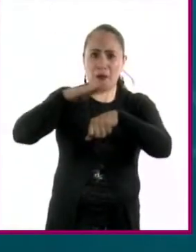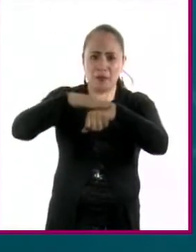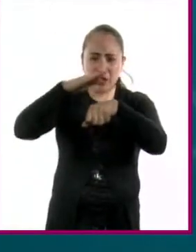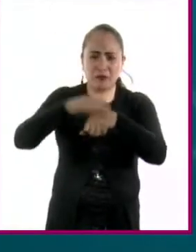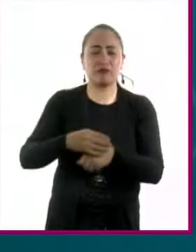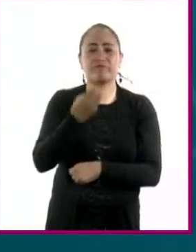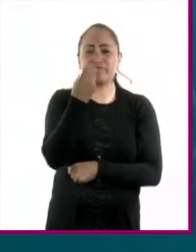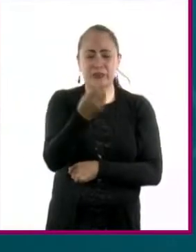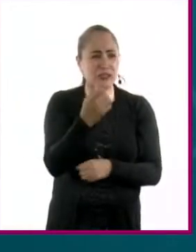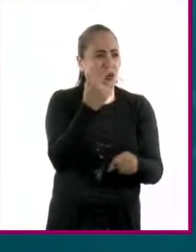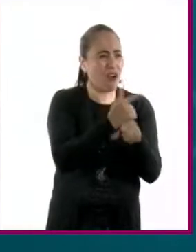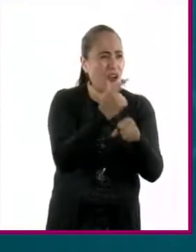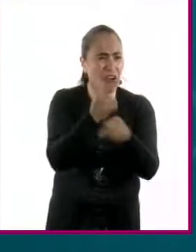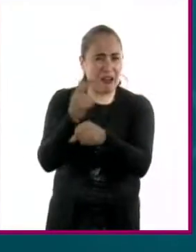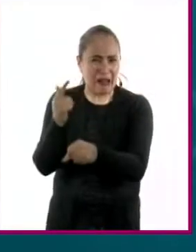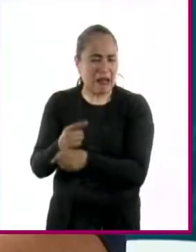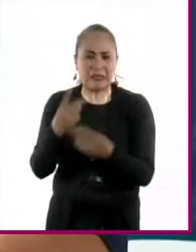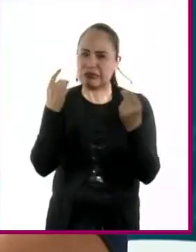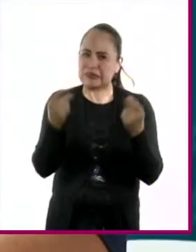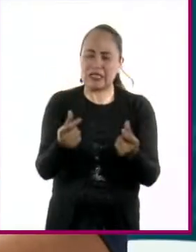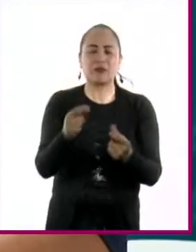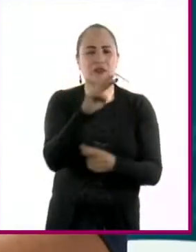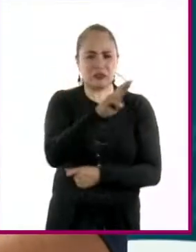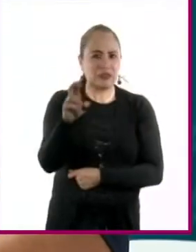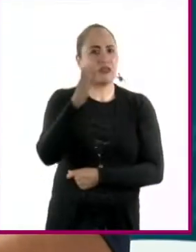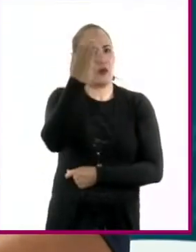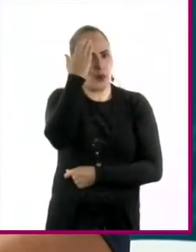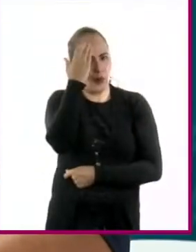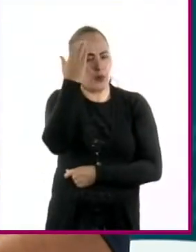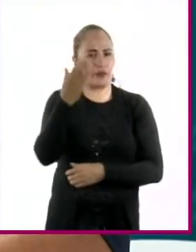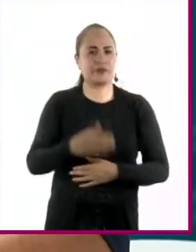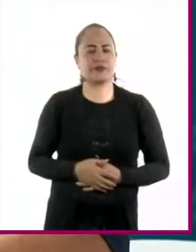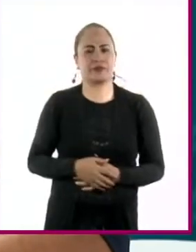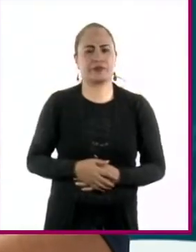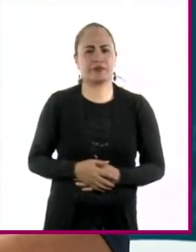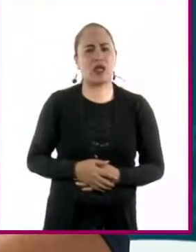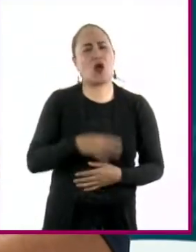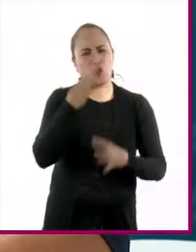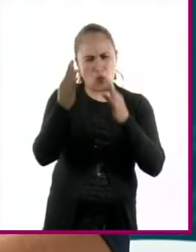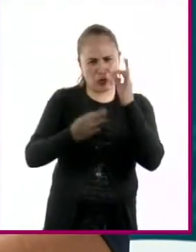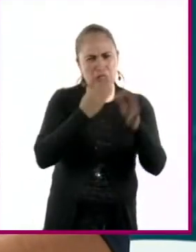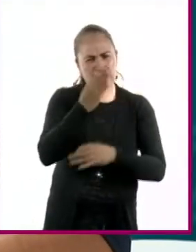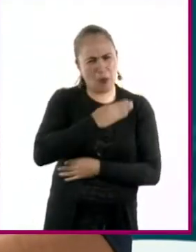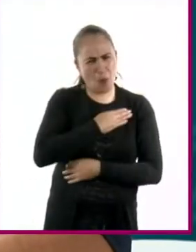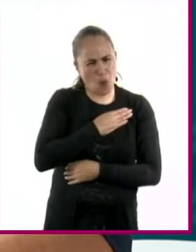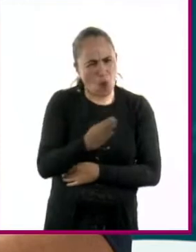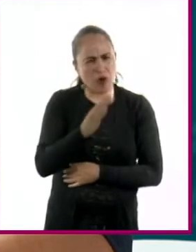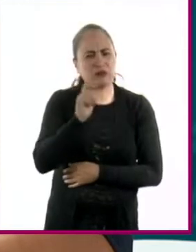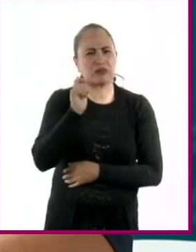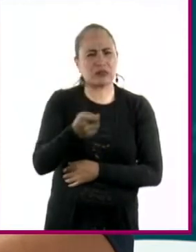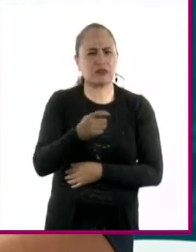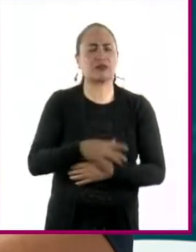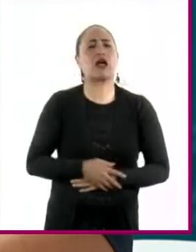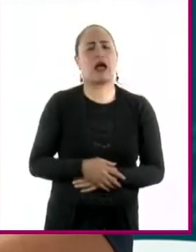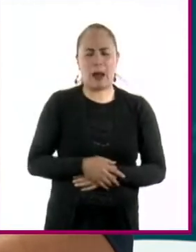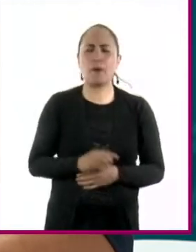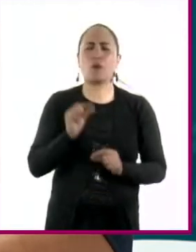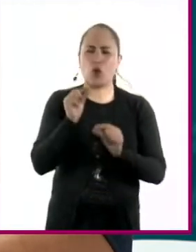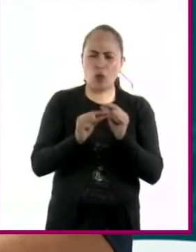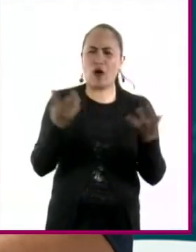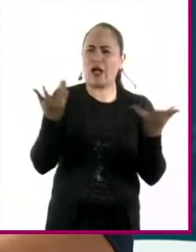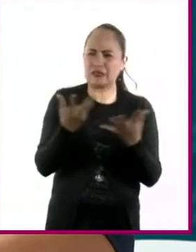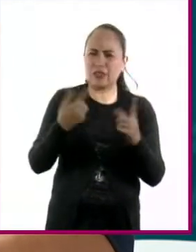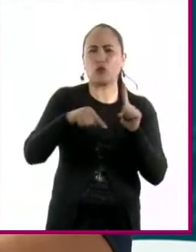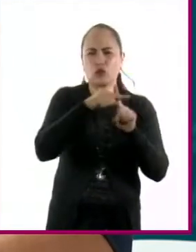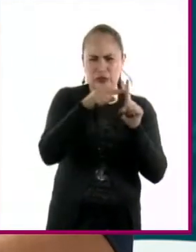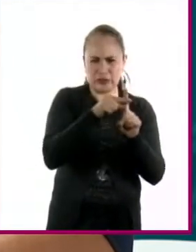reconocer las señales de alarma rápidamente. La buena noticia es que las acciones para remediar estos eventos también se van acumulando. Hay